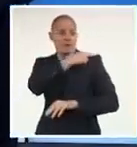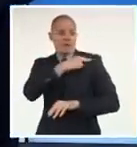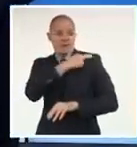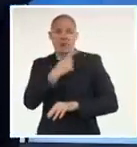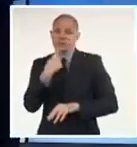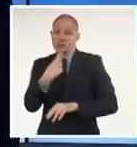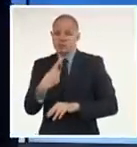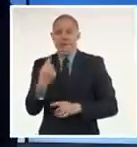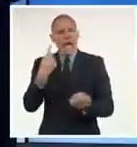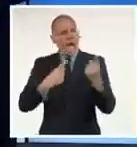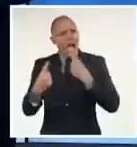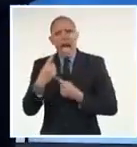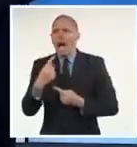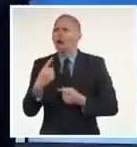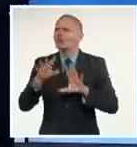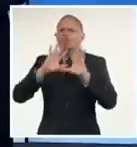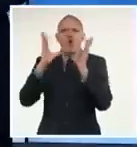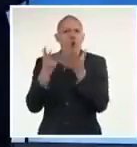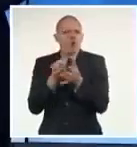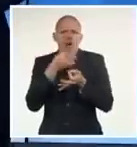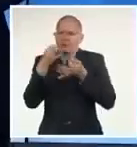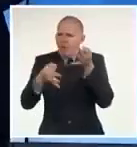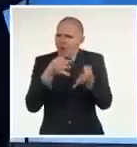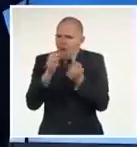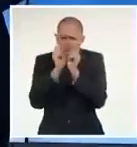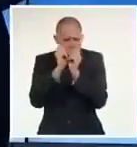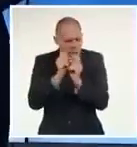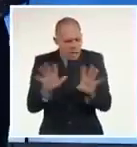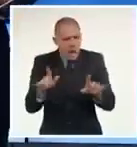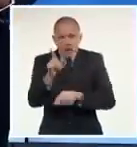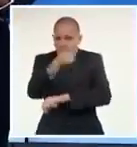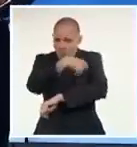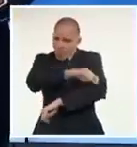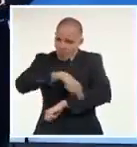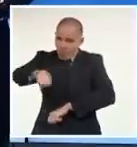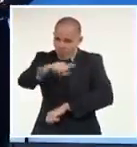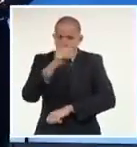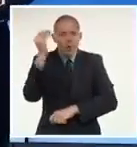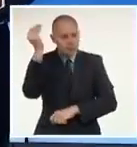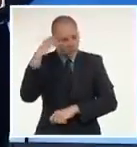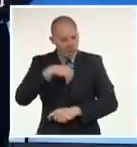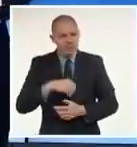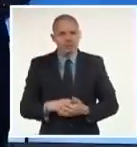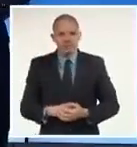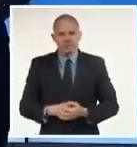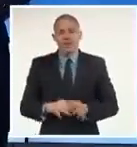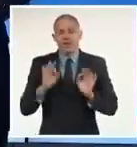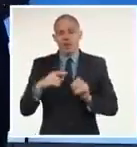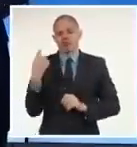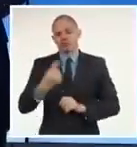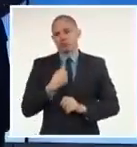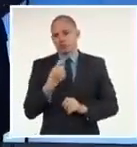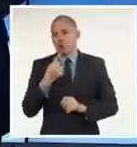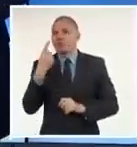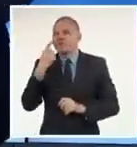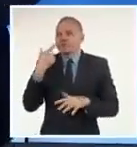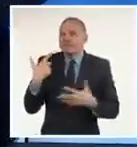informará de manera transparente sobre el proceso judicial. Por nuestra parte estaremos muy al tanto.